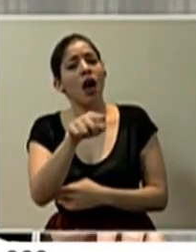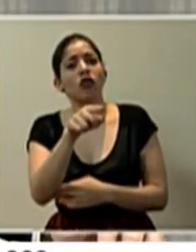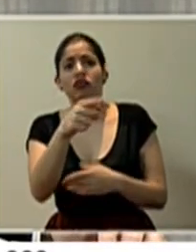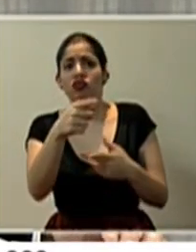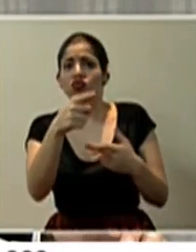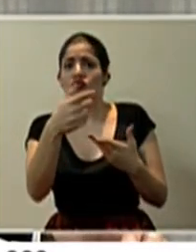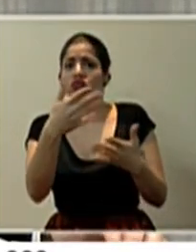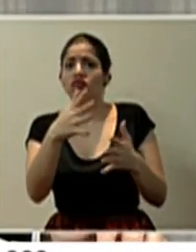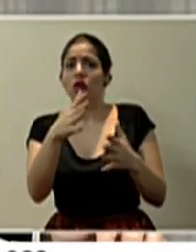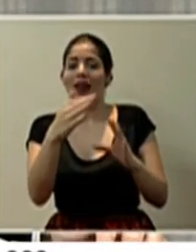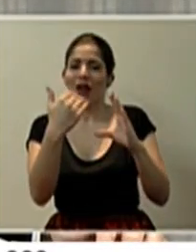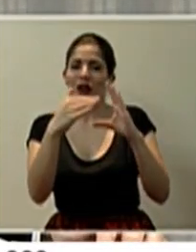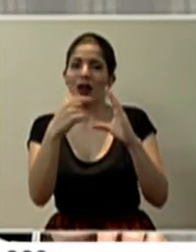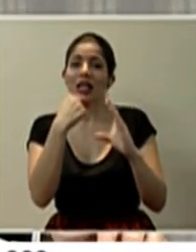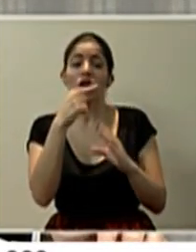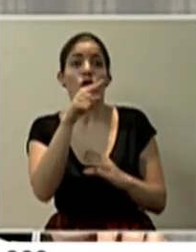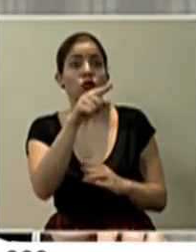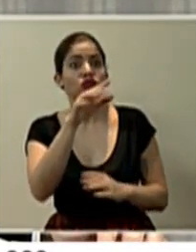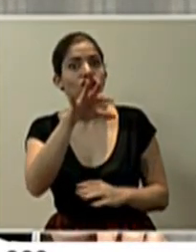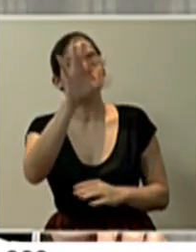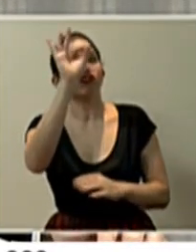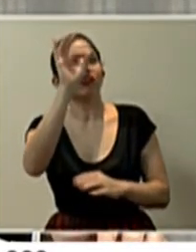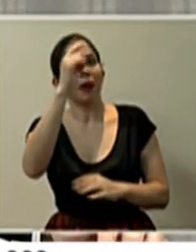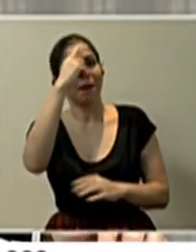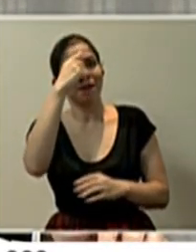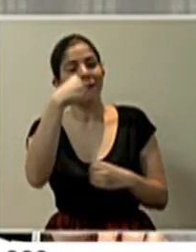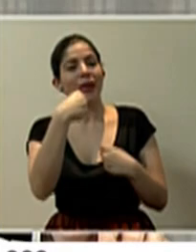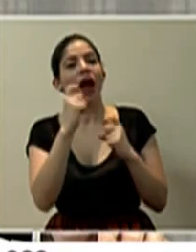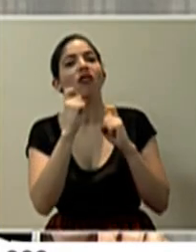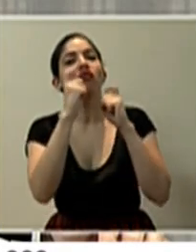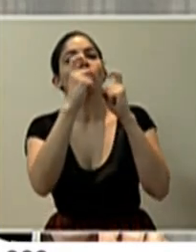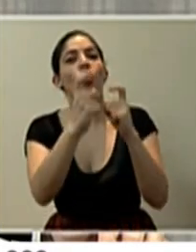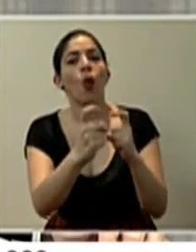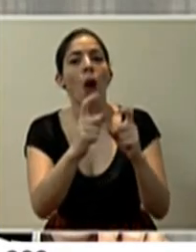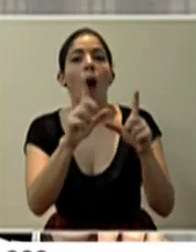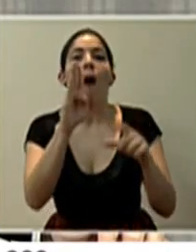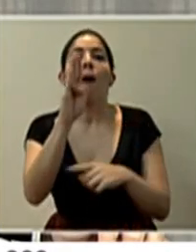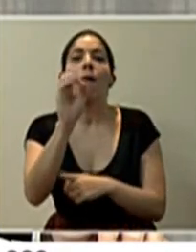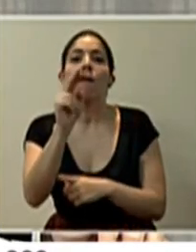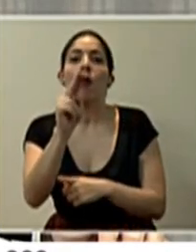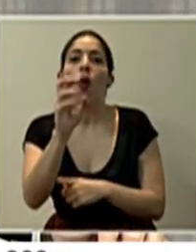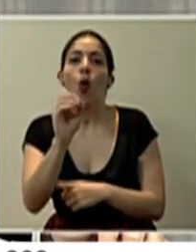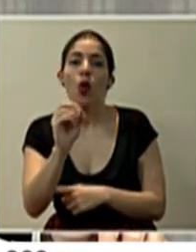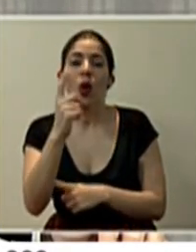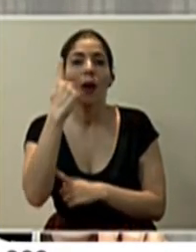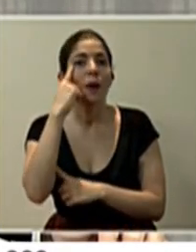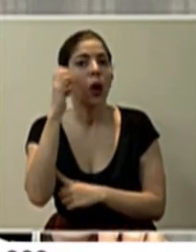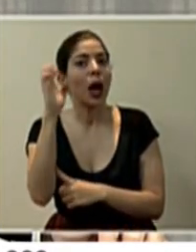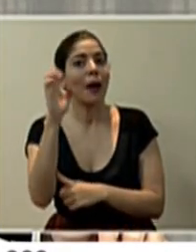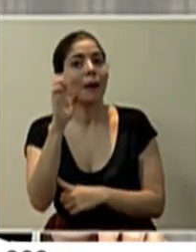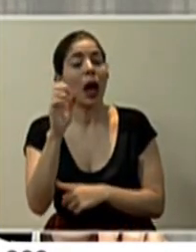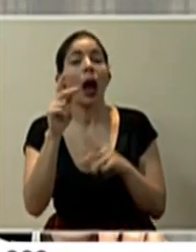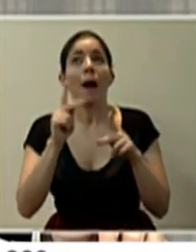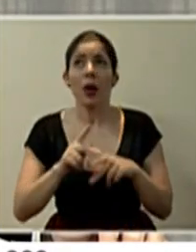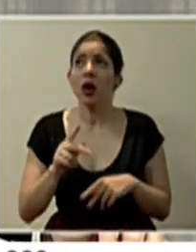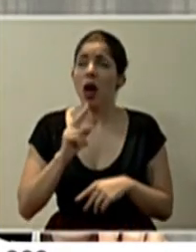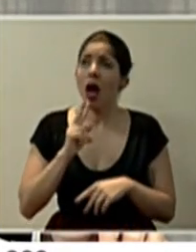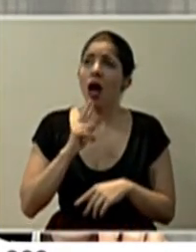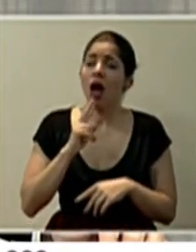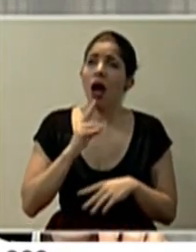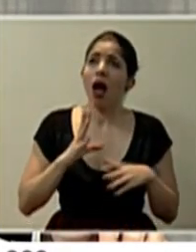sido seleccionada como beneficiara de un bono por el tema de la emergencia y proceden